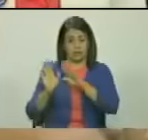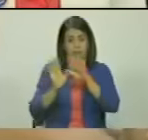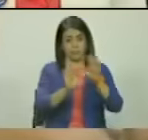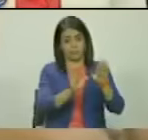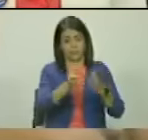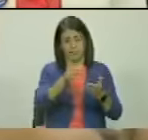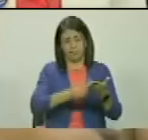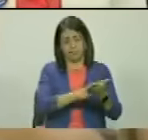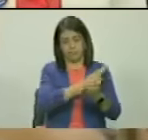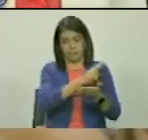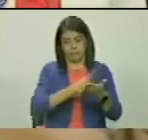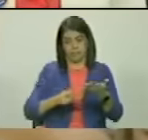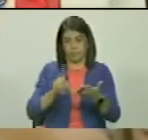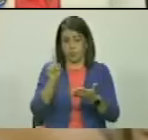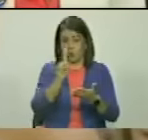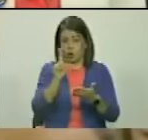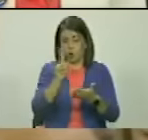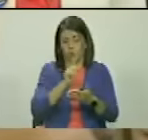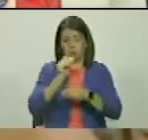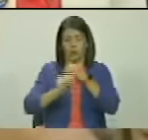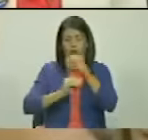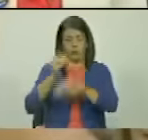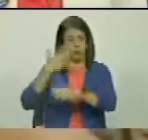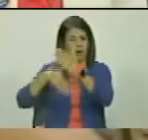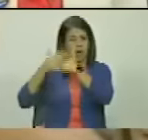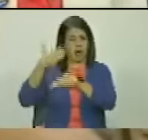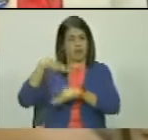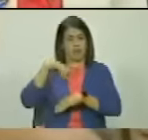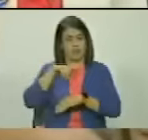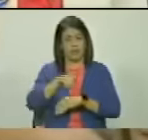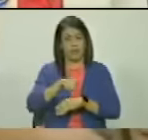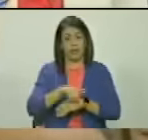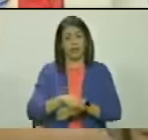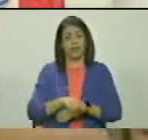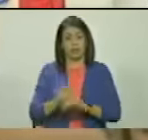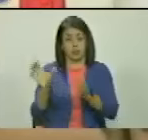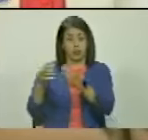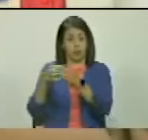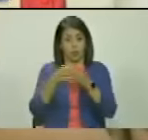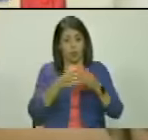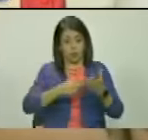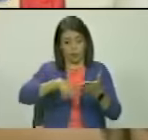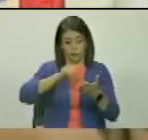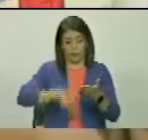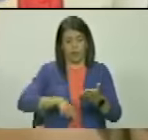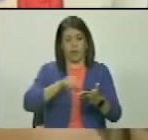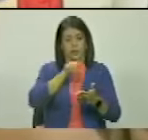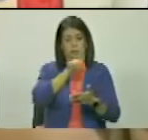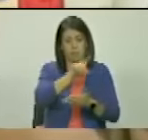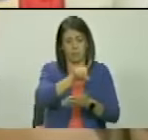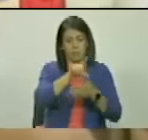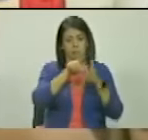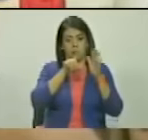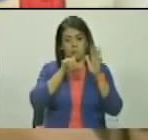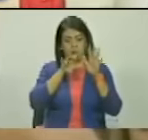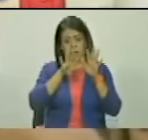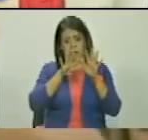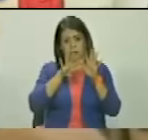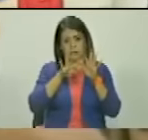irrito no somos los que lo declaramos nulo lo hizo en su momento las partes que firmaron ese laudo arbitral como fue